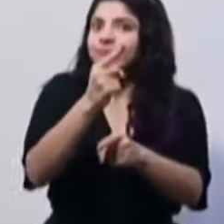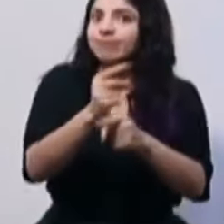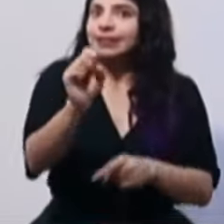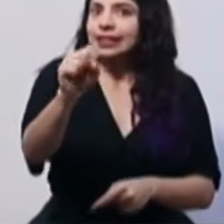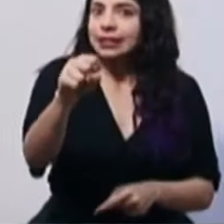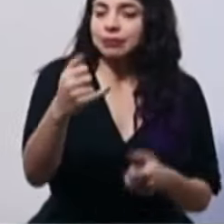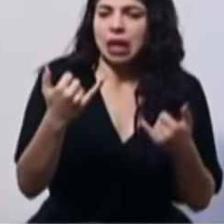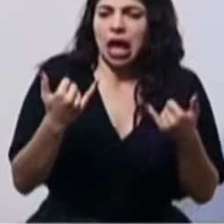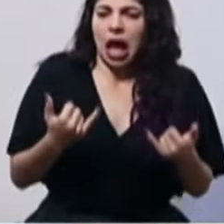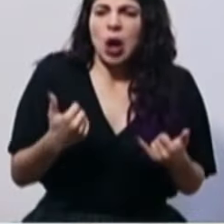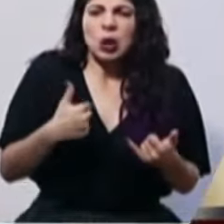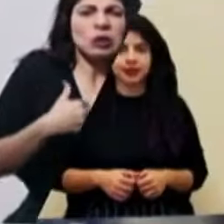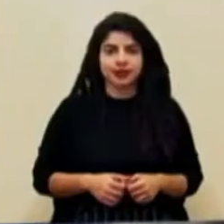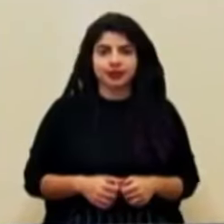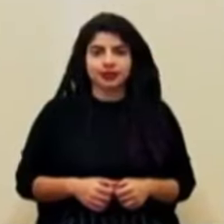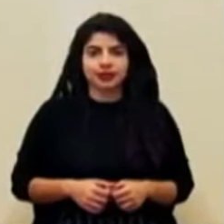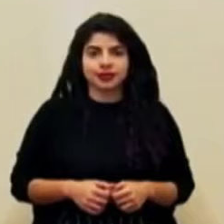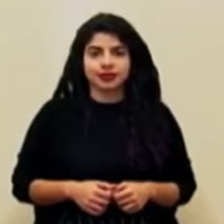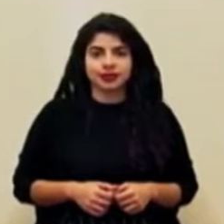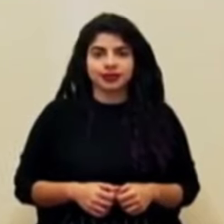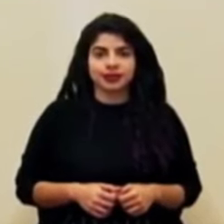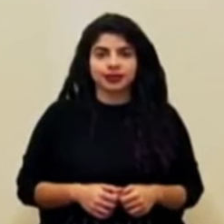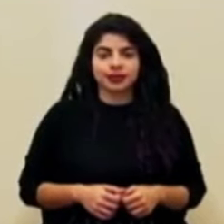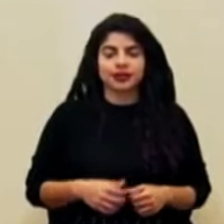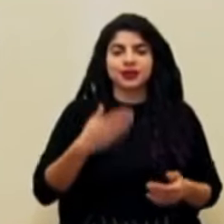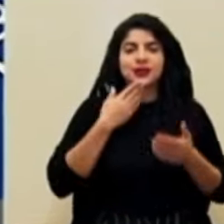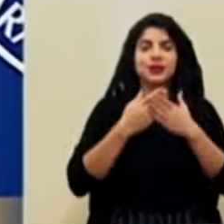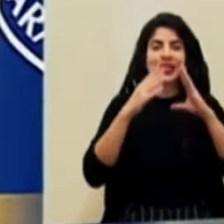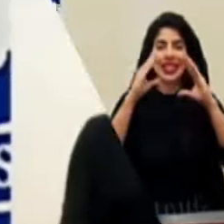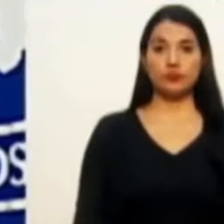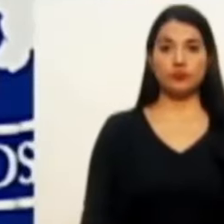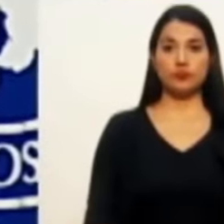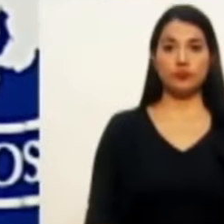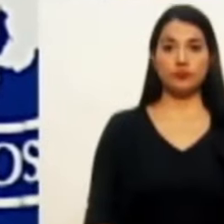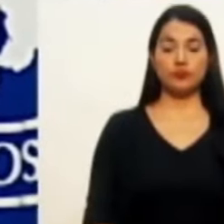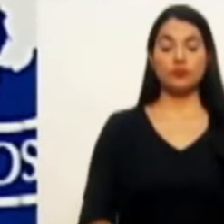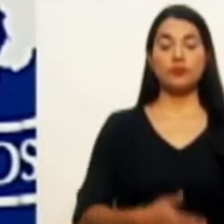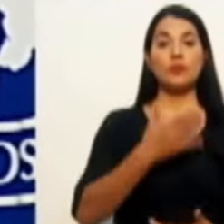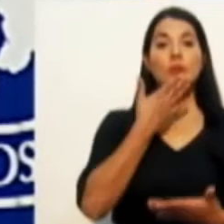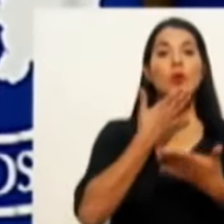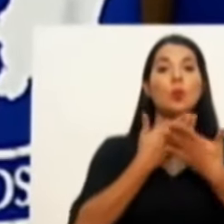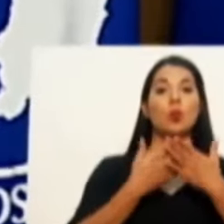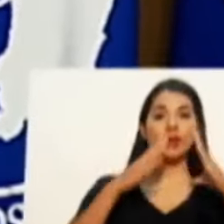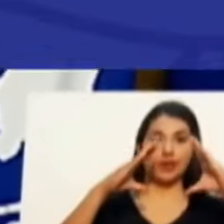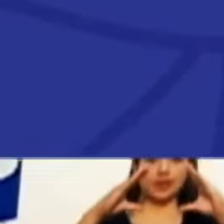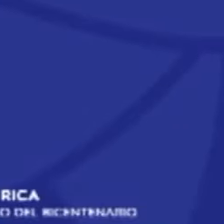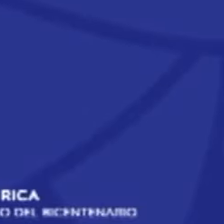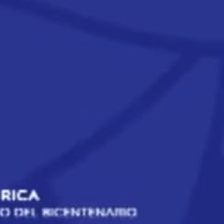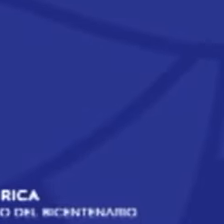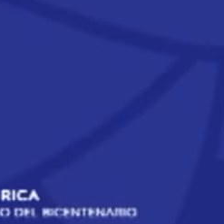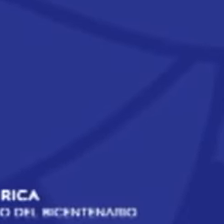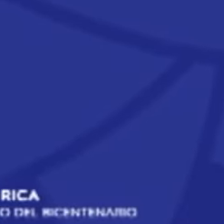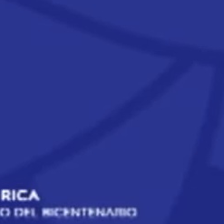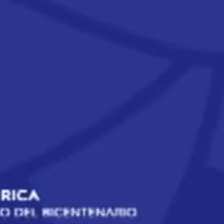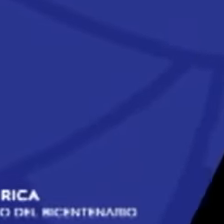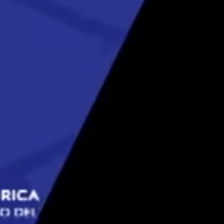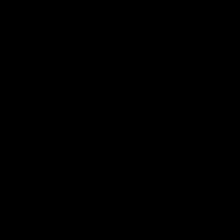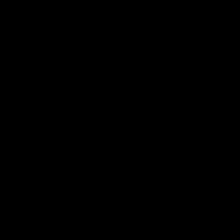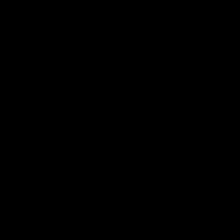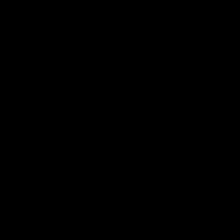pandemia de COVID-19 en nuestro país. Todo aquí en 13, Costa Rica Televisión.